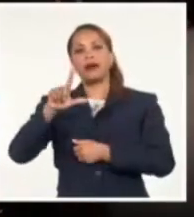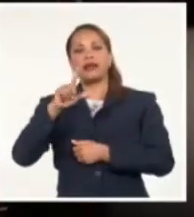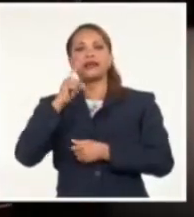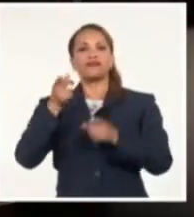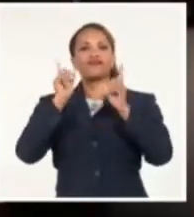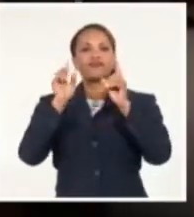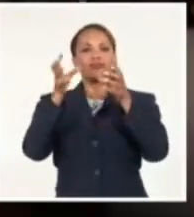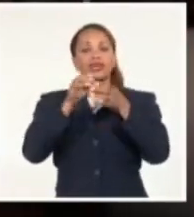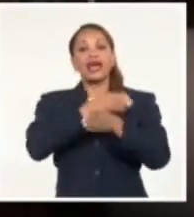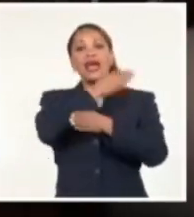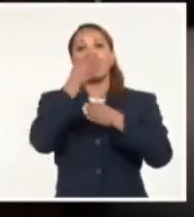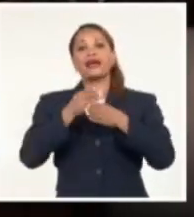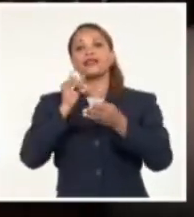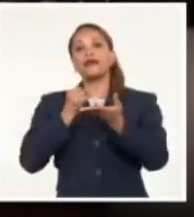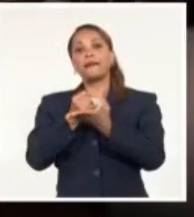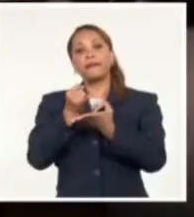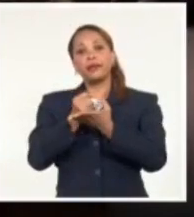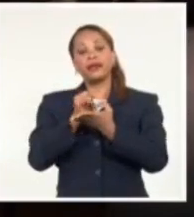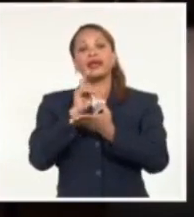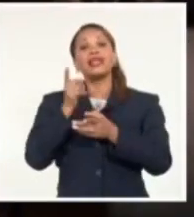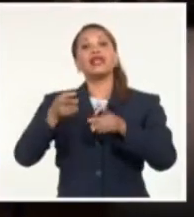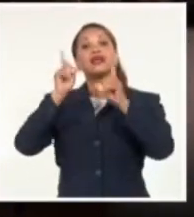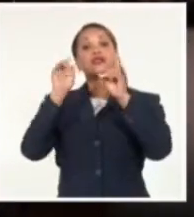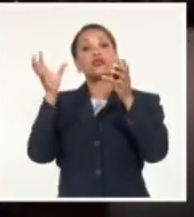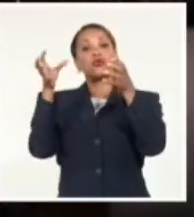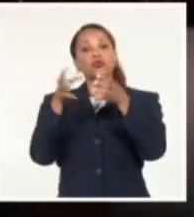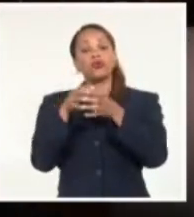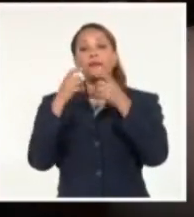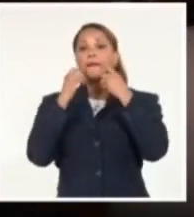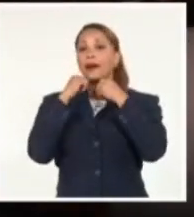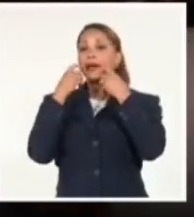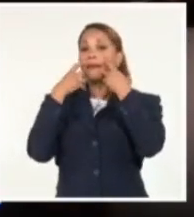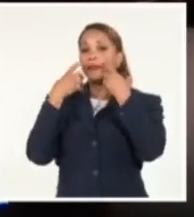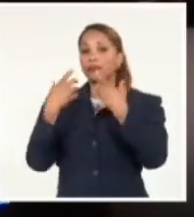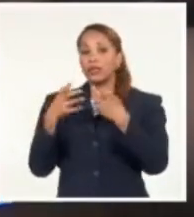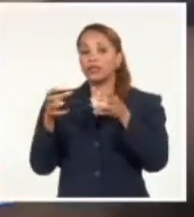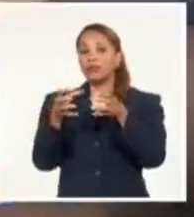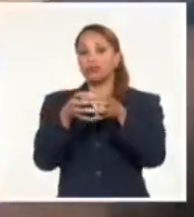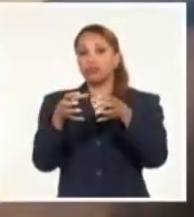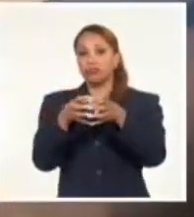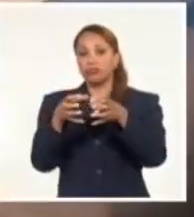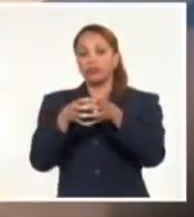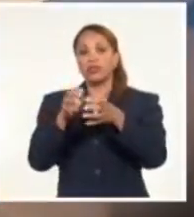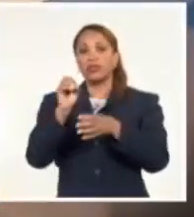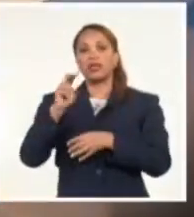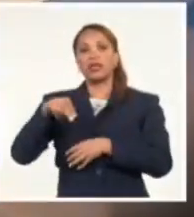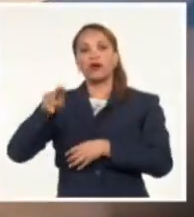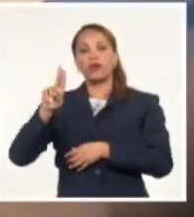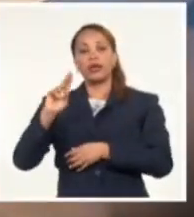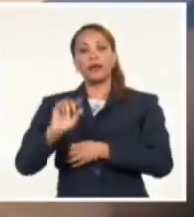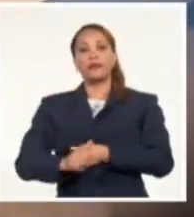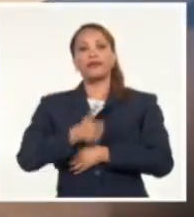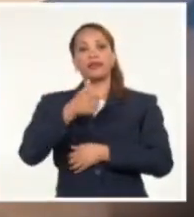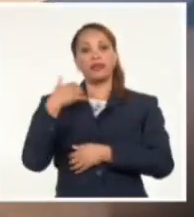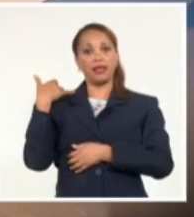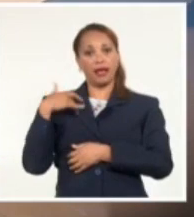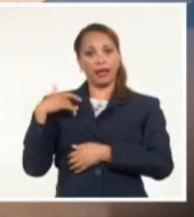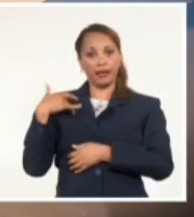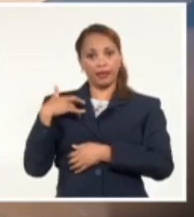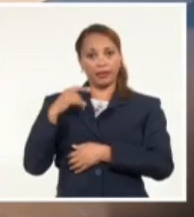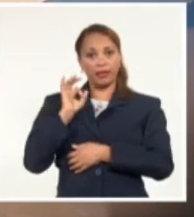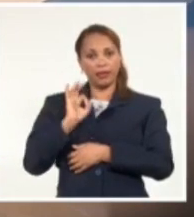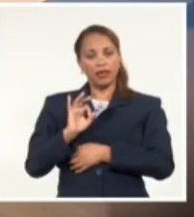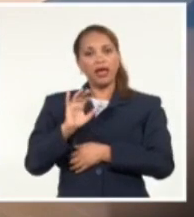hasta el miércoles, está considerada como la reunión bienal más importante del organismo adscrito a la ONU. El presidente argentino Alberto Fernández